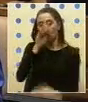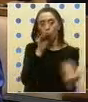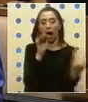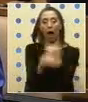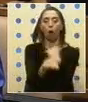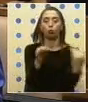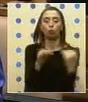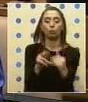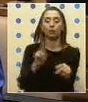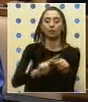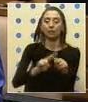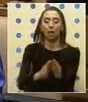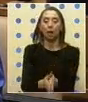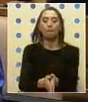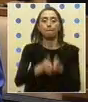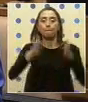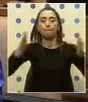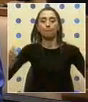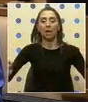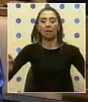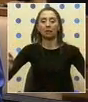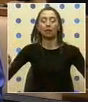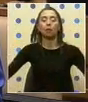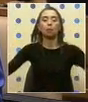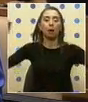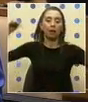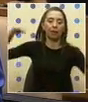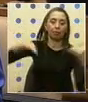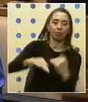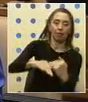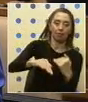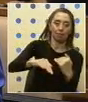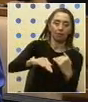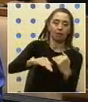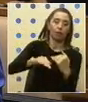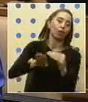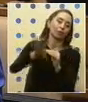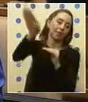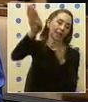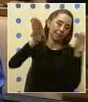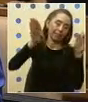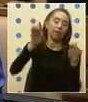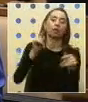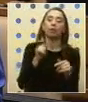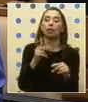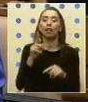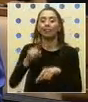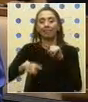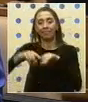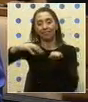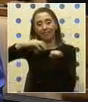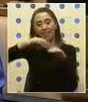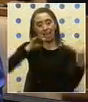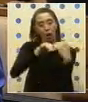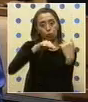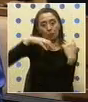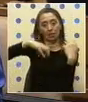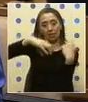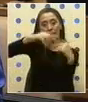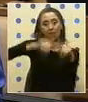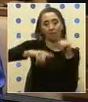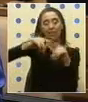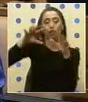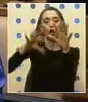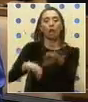realizando trabajo de ampliación en las vías de acceso y para eso necesariamente deben despropiar terrenos. El problema que les